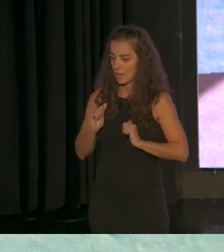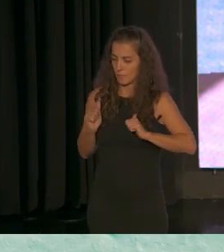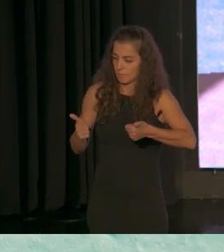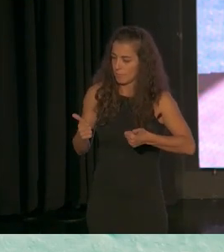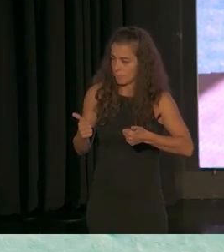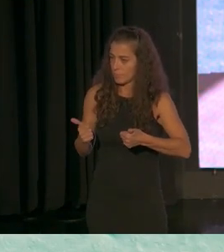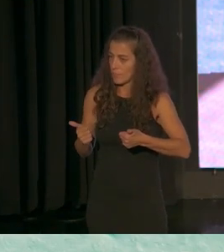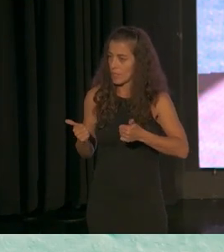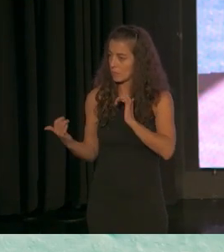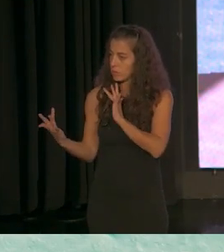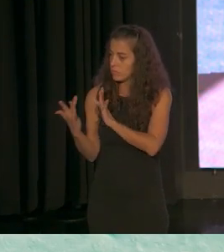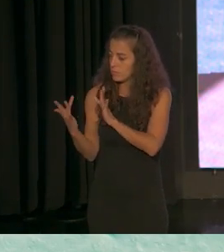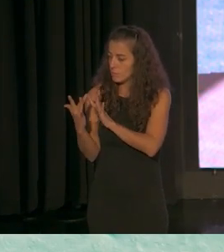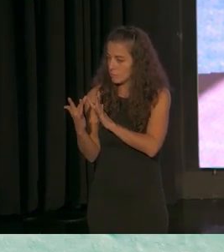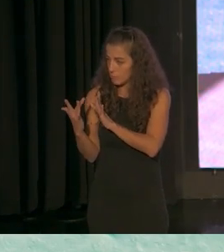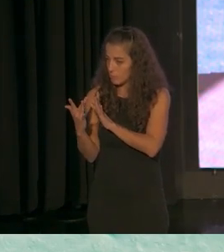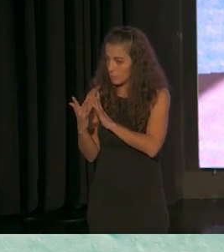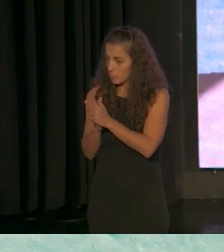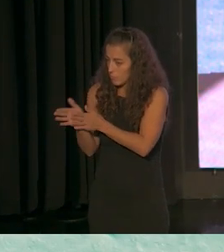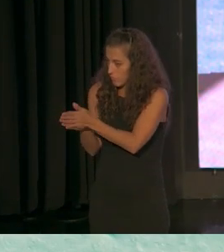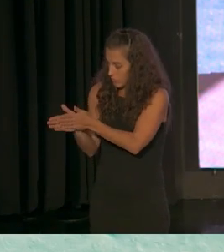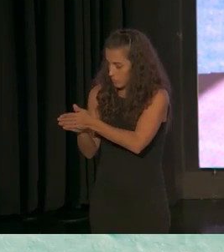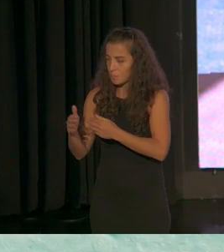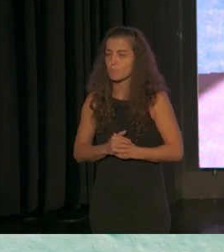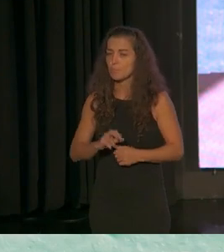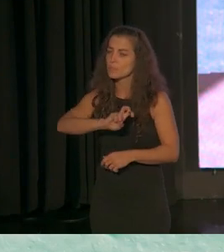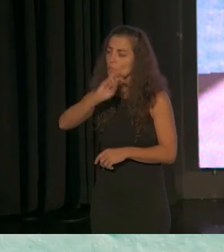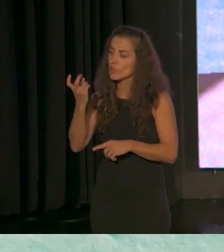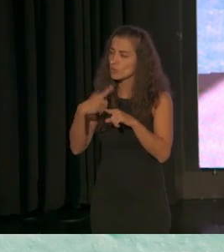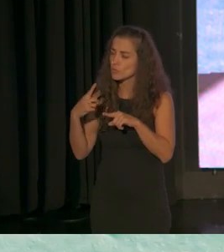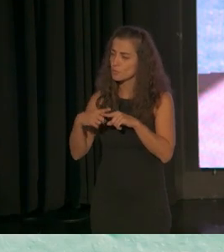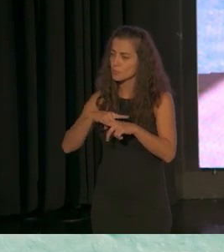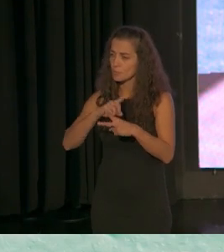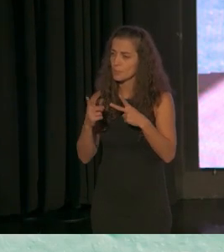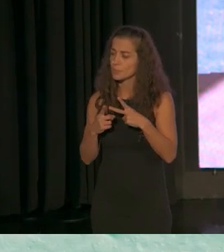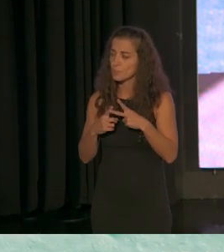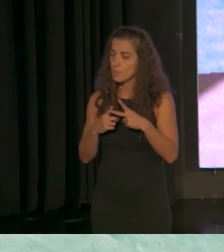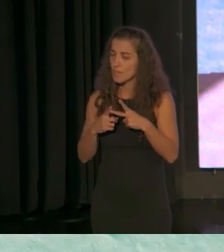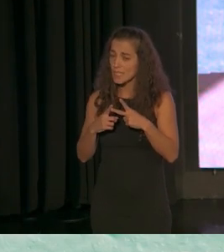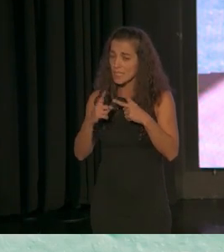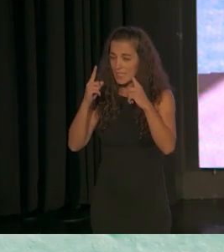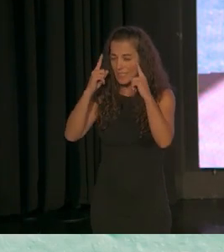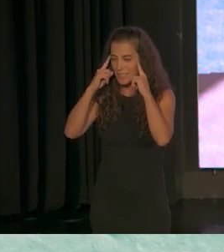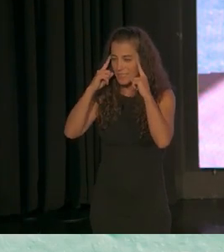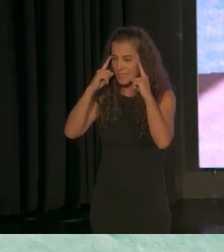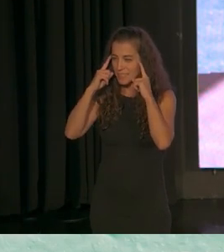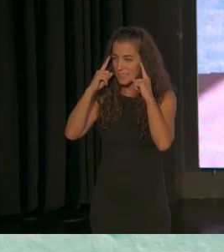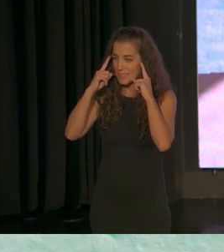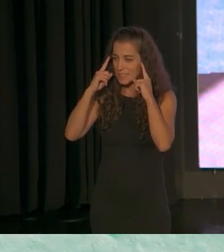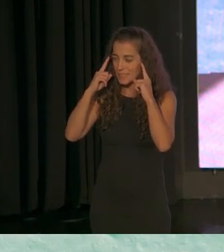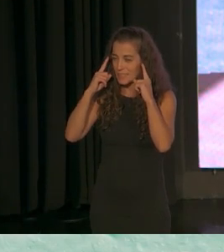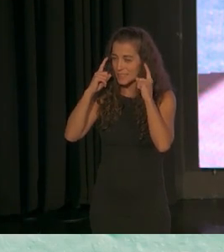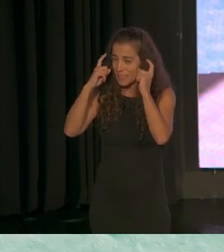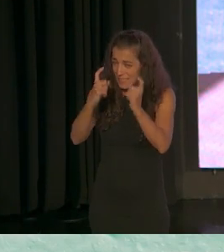en nuestra relación con la suerte otro aspecto es intentar intentar bajo todos los